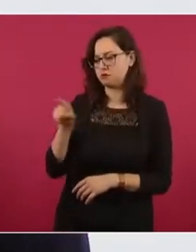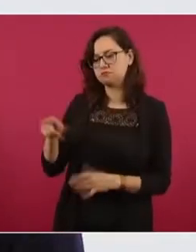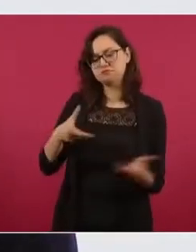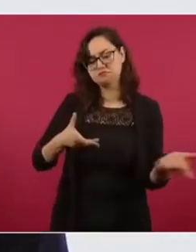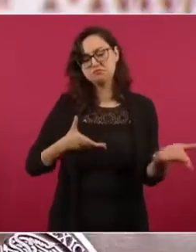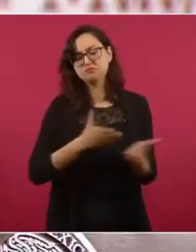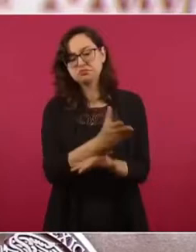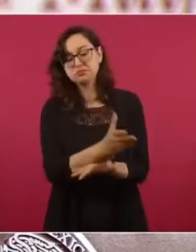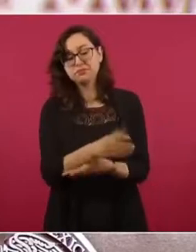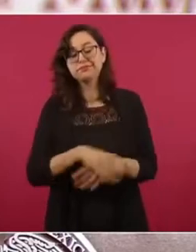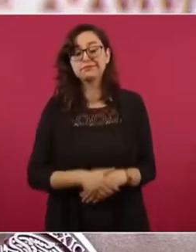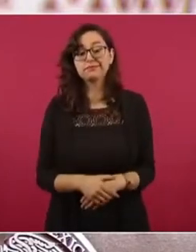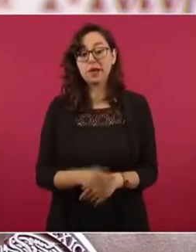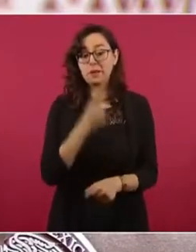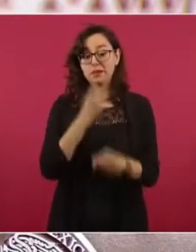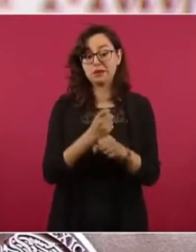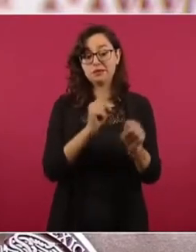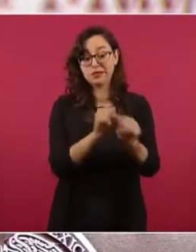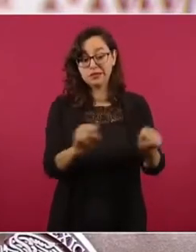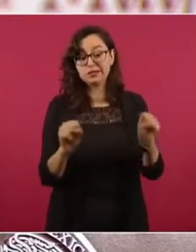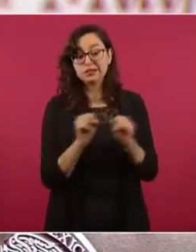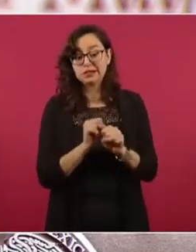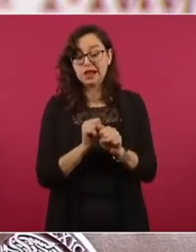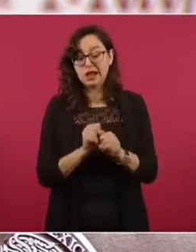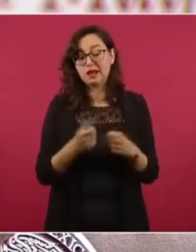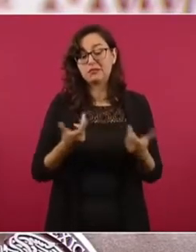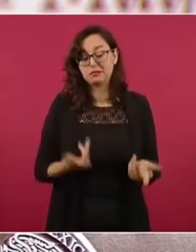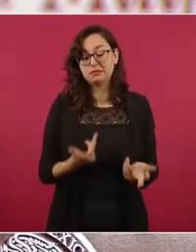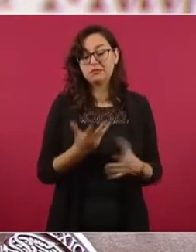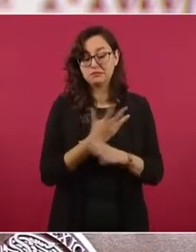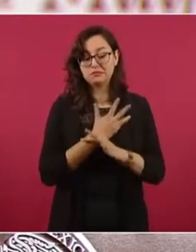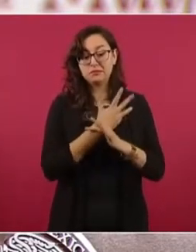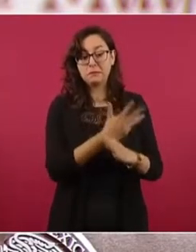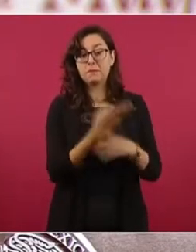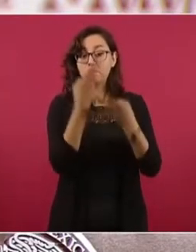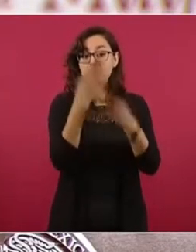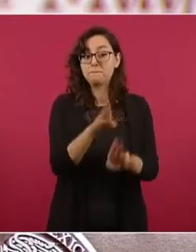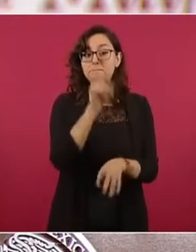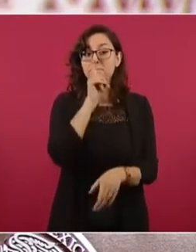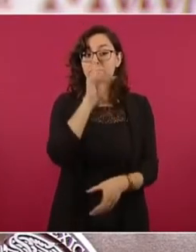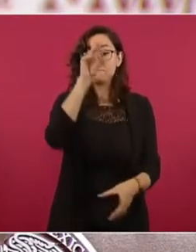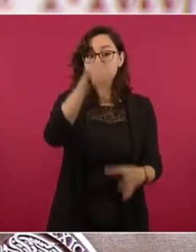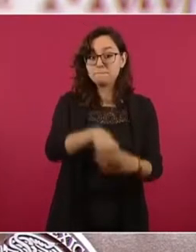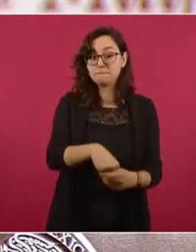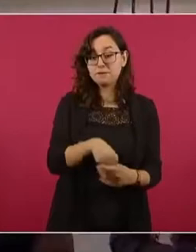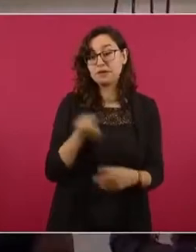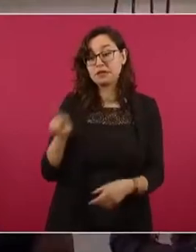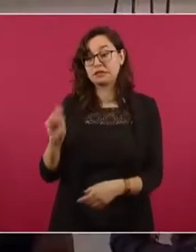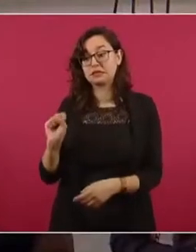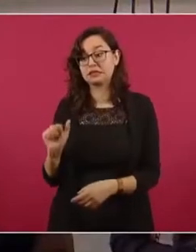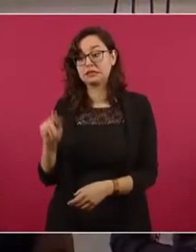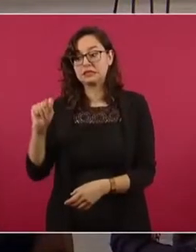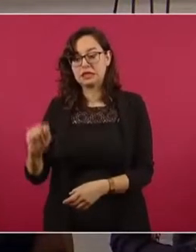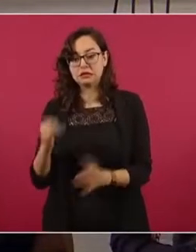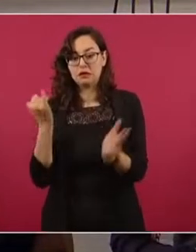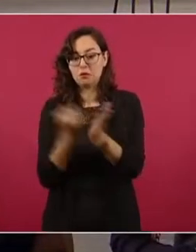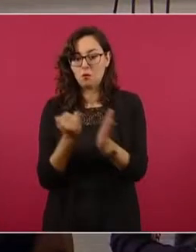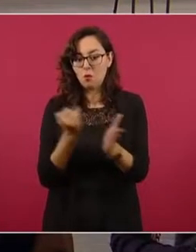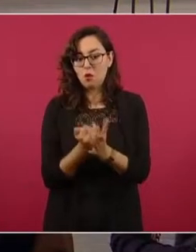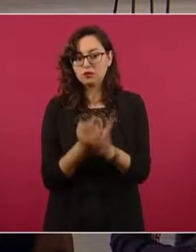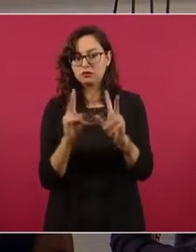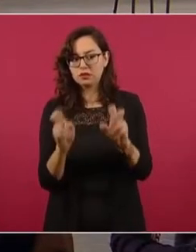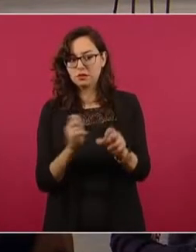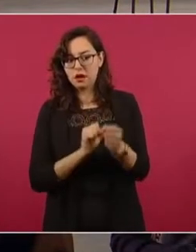establece que el secreto bancario no opera si se trata de información que el SAT requiere para